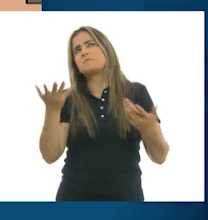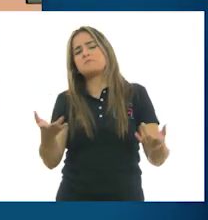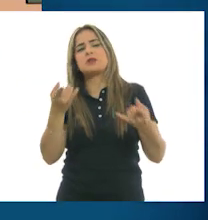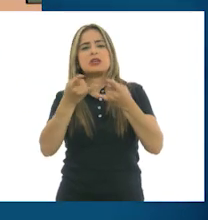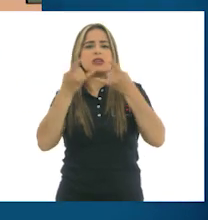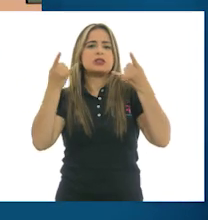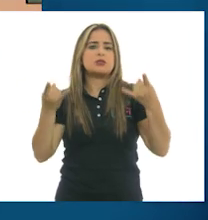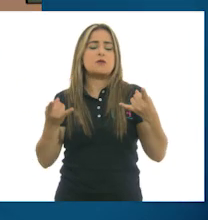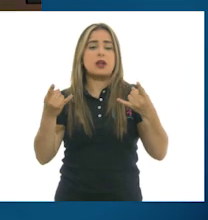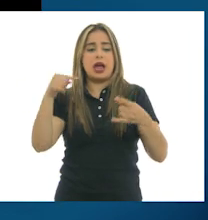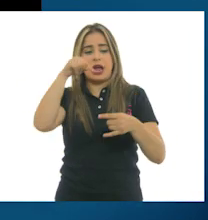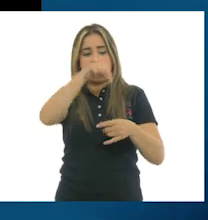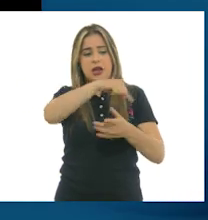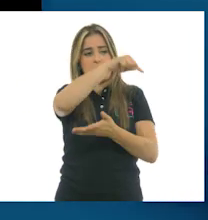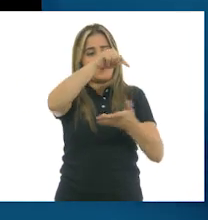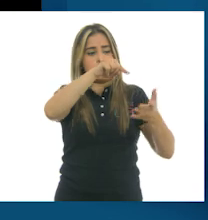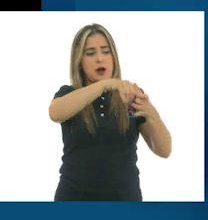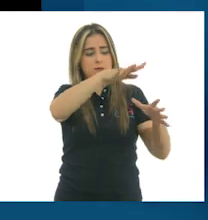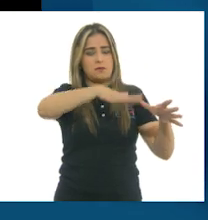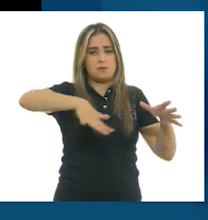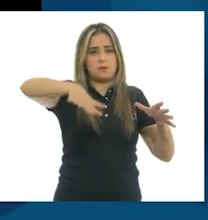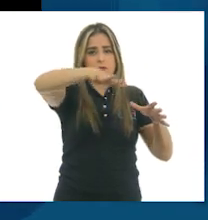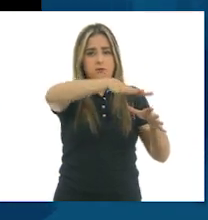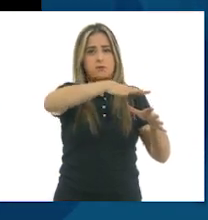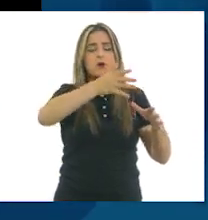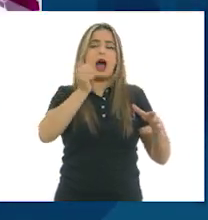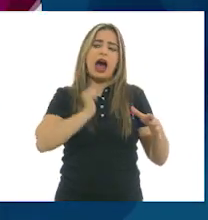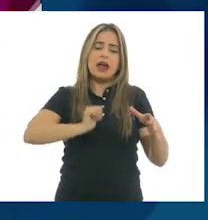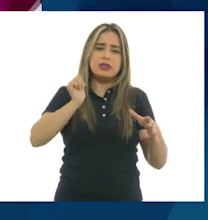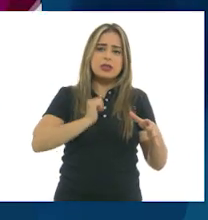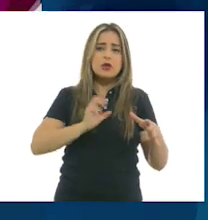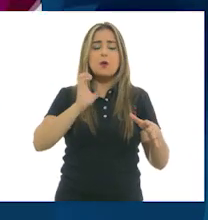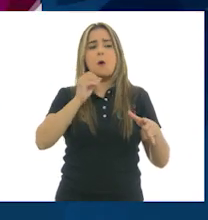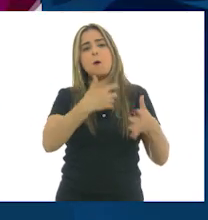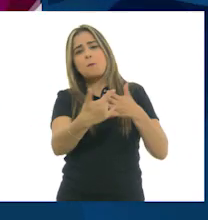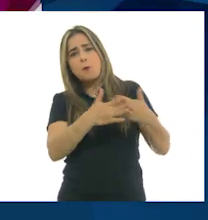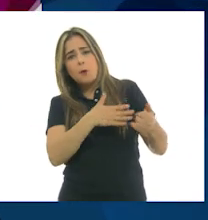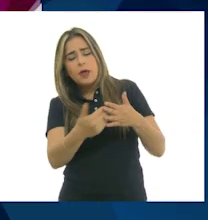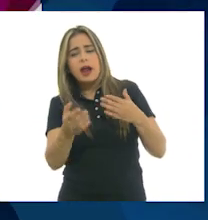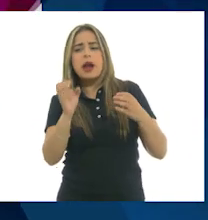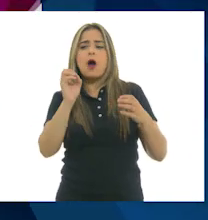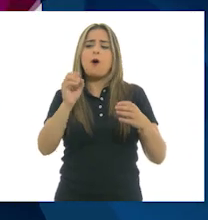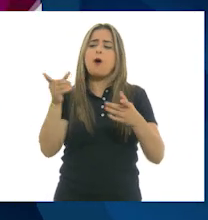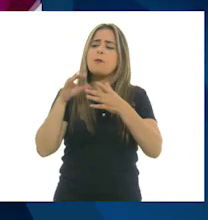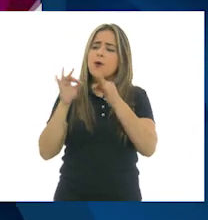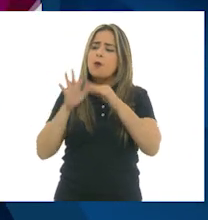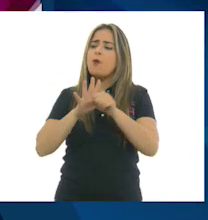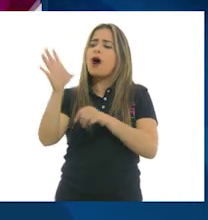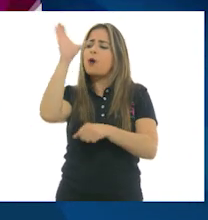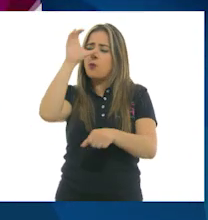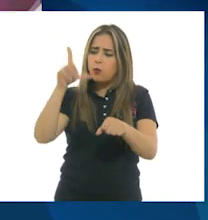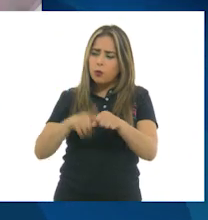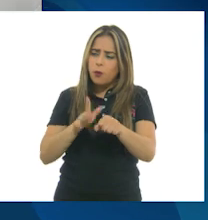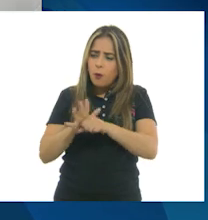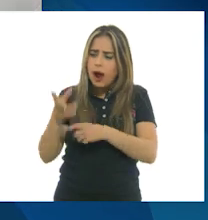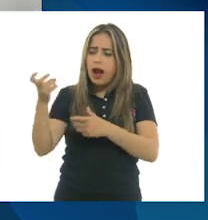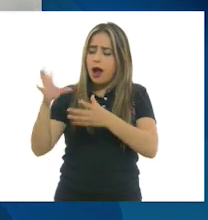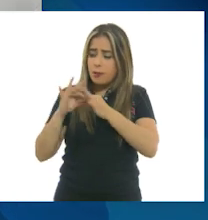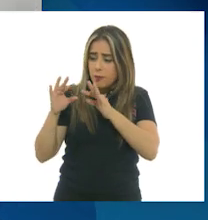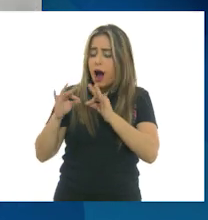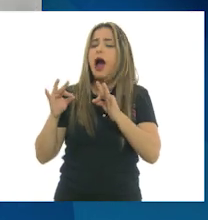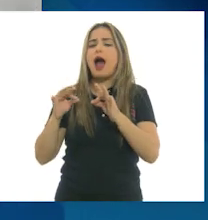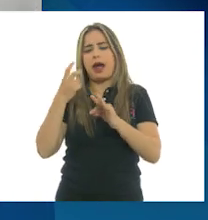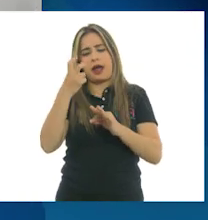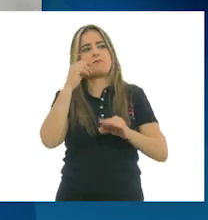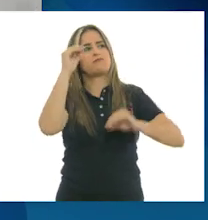suceder en estos lugares. Podríamos hablar de épocas, de lugares, culturas, con solo ver la forma que tienen estos espacios. De la misma